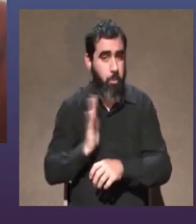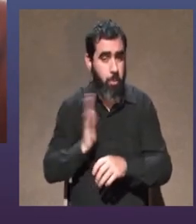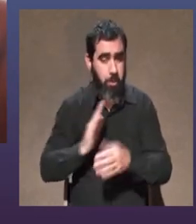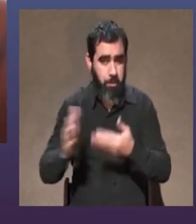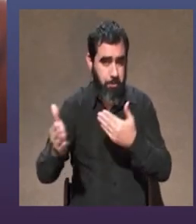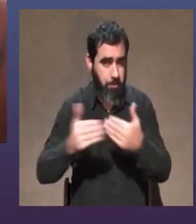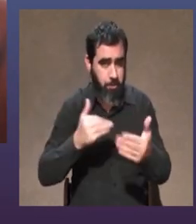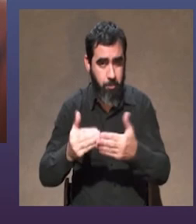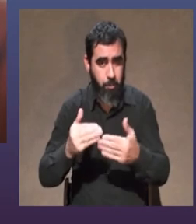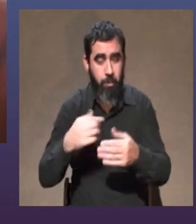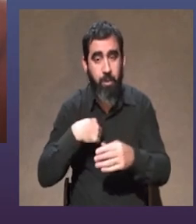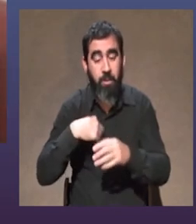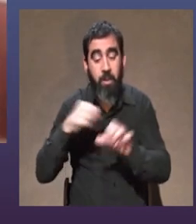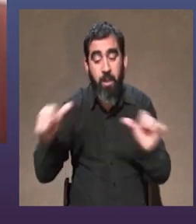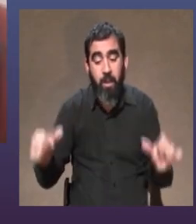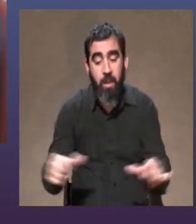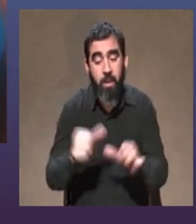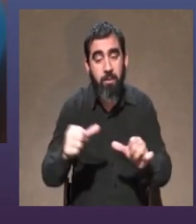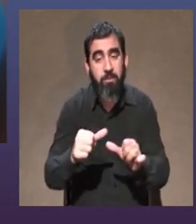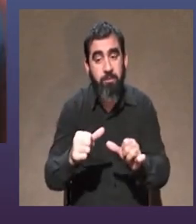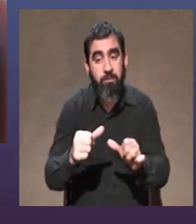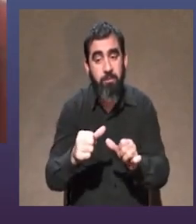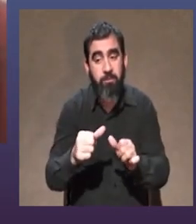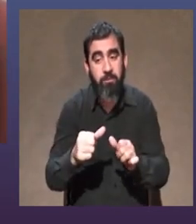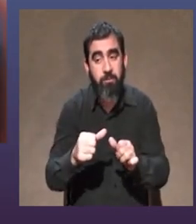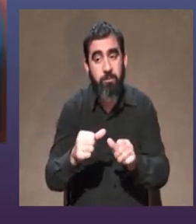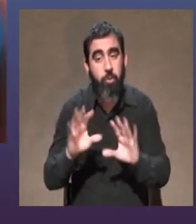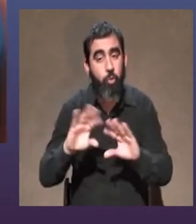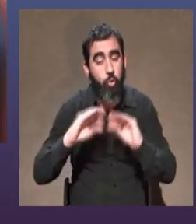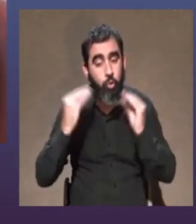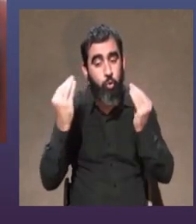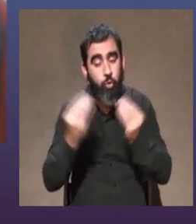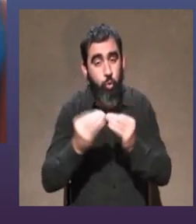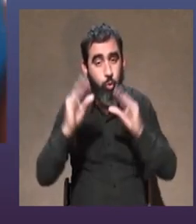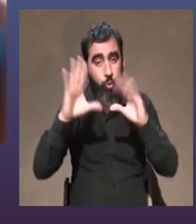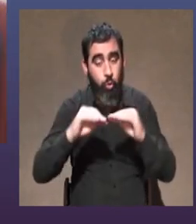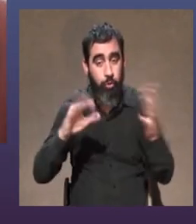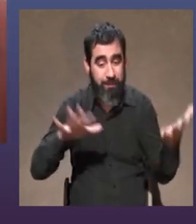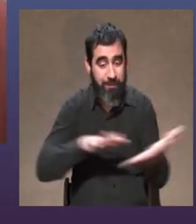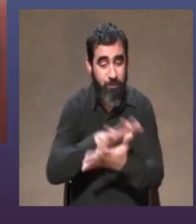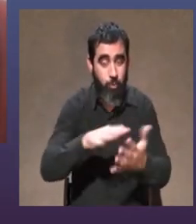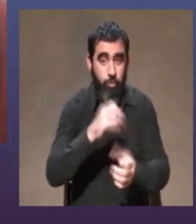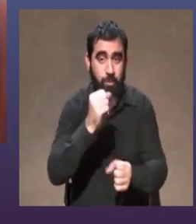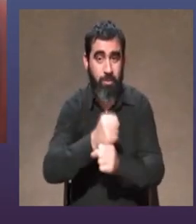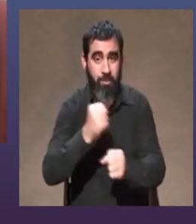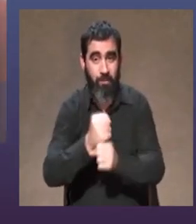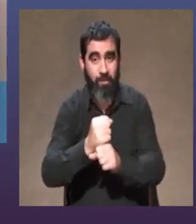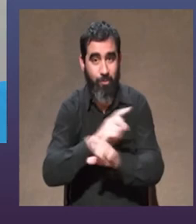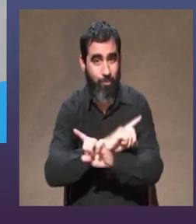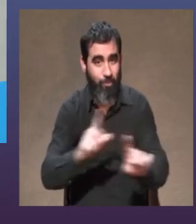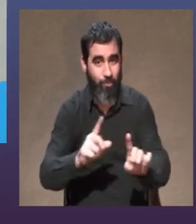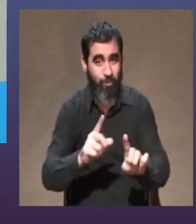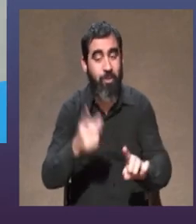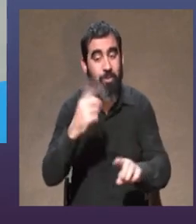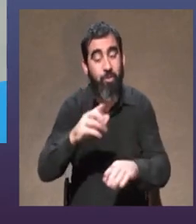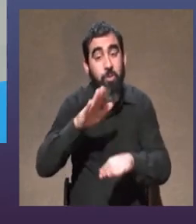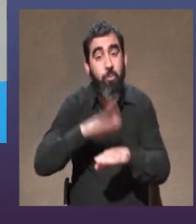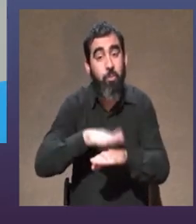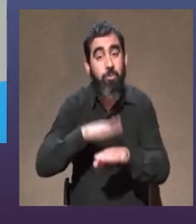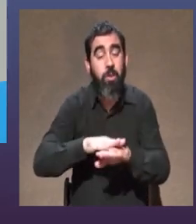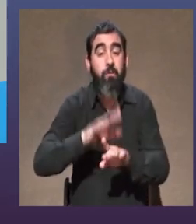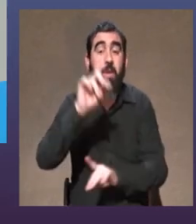no producen la totalidad de las condiciones en que trabajan por lo tanto la